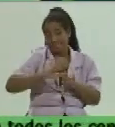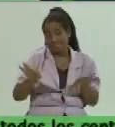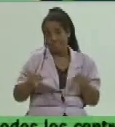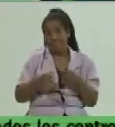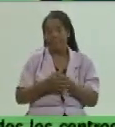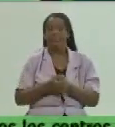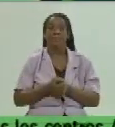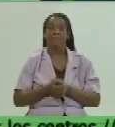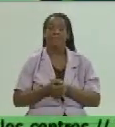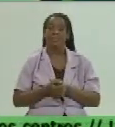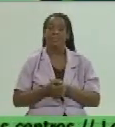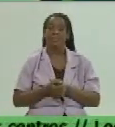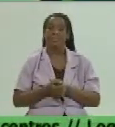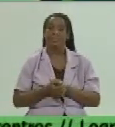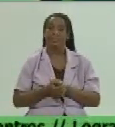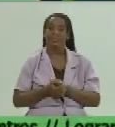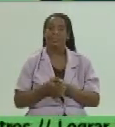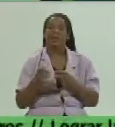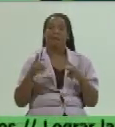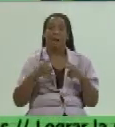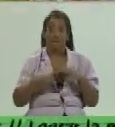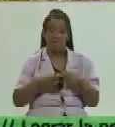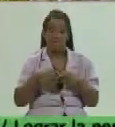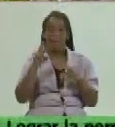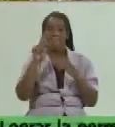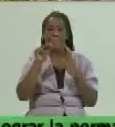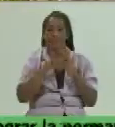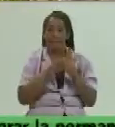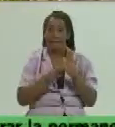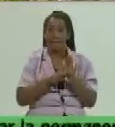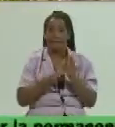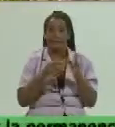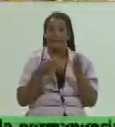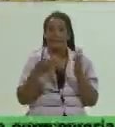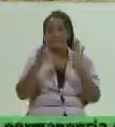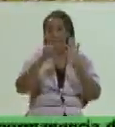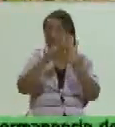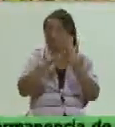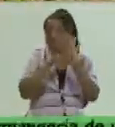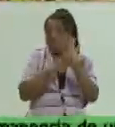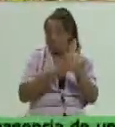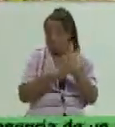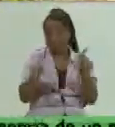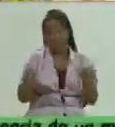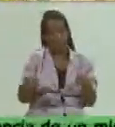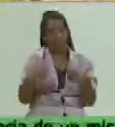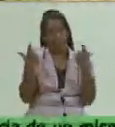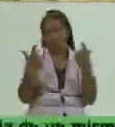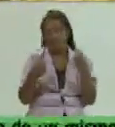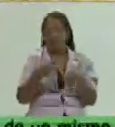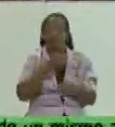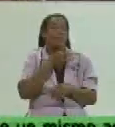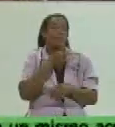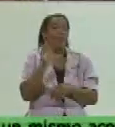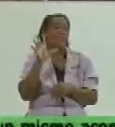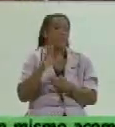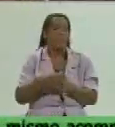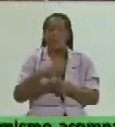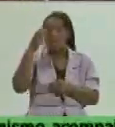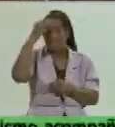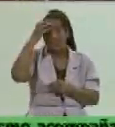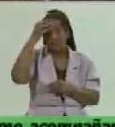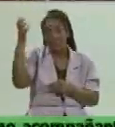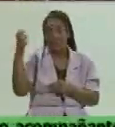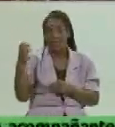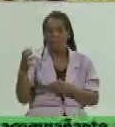propio existen medidas de regulación que hay que cumplir por ponerte un ejemplo el estado realizará el